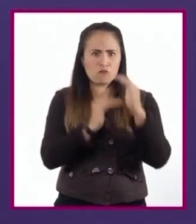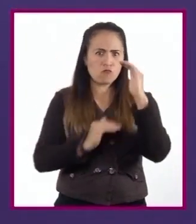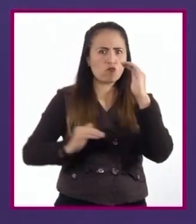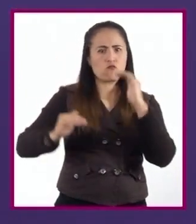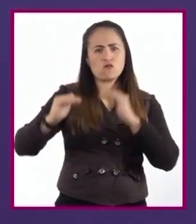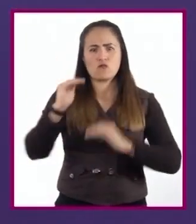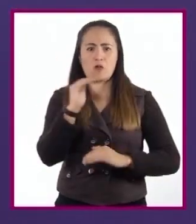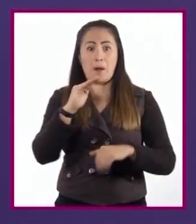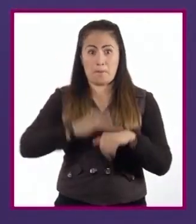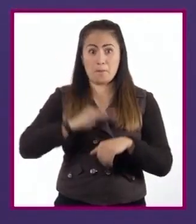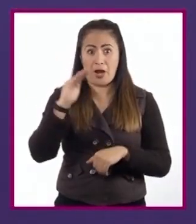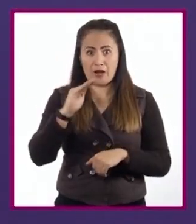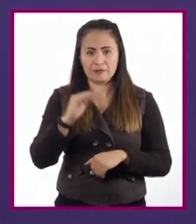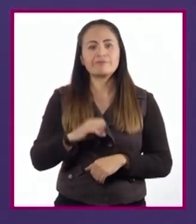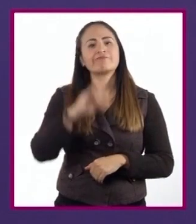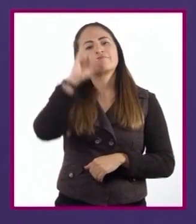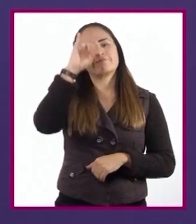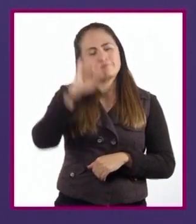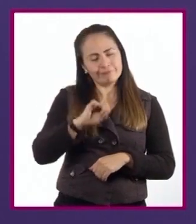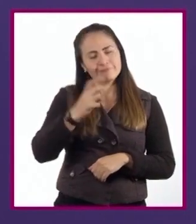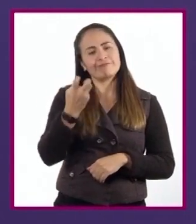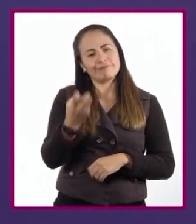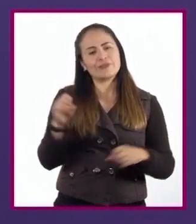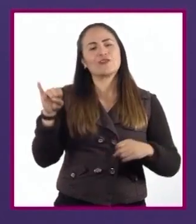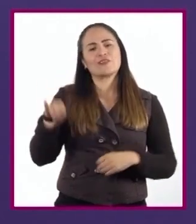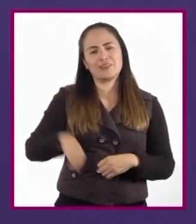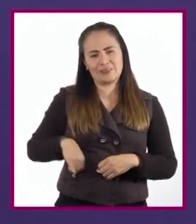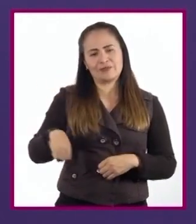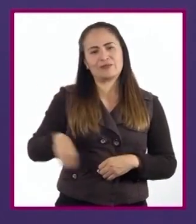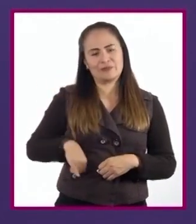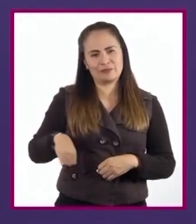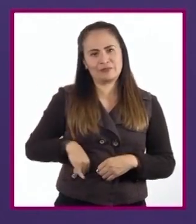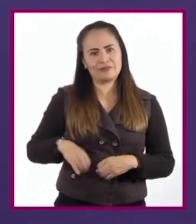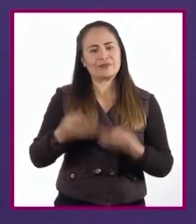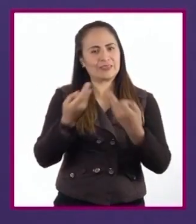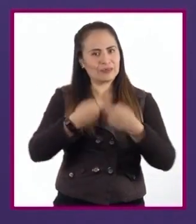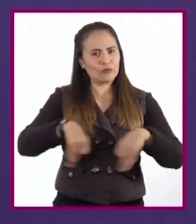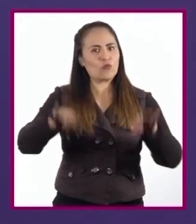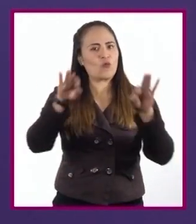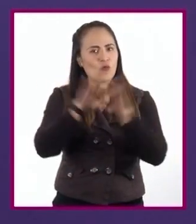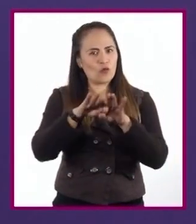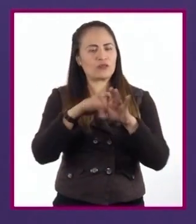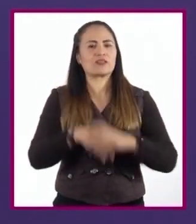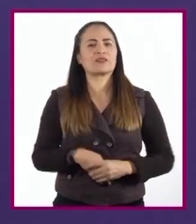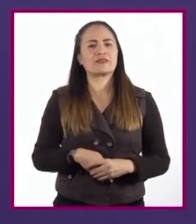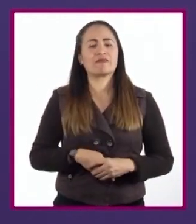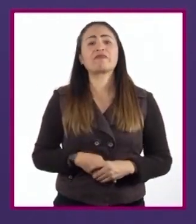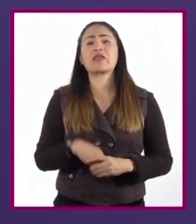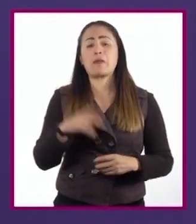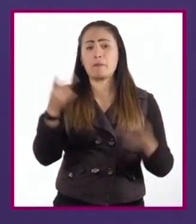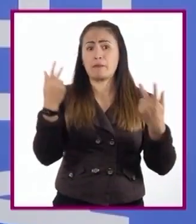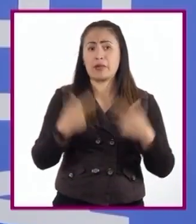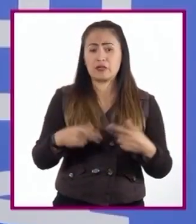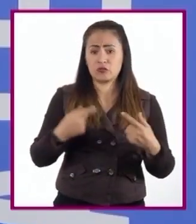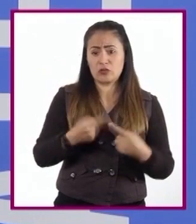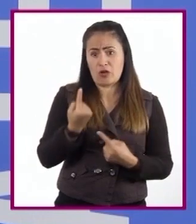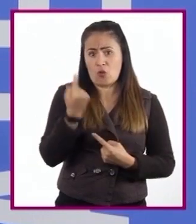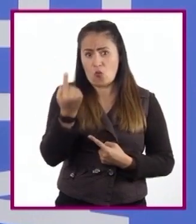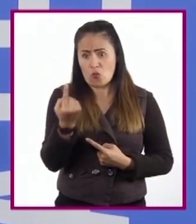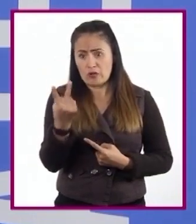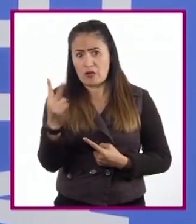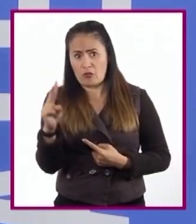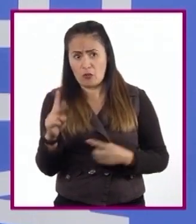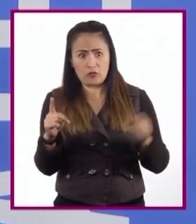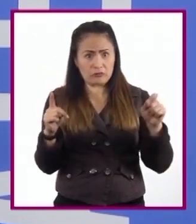es. Lo que resulta más interesante de este tipo de encuentros es cuando dos o más personas no piensan exactamente